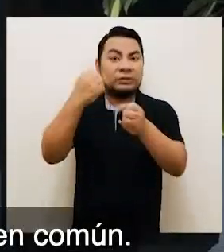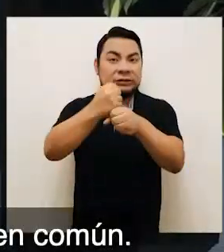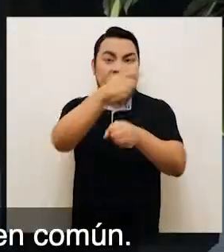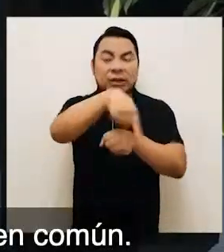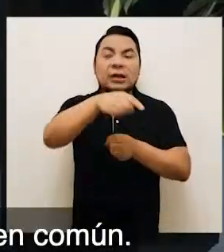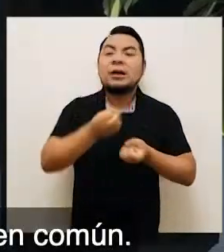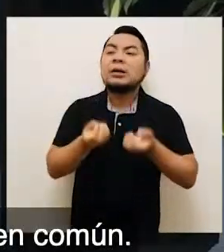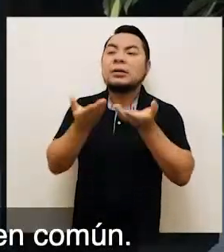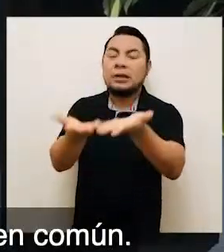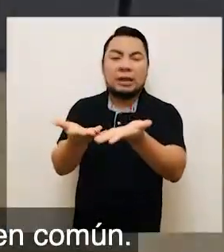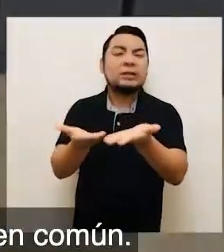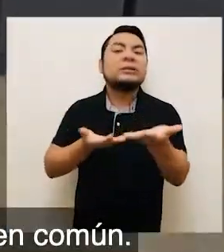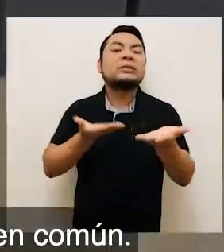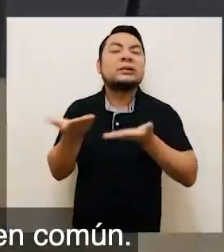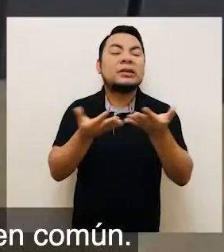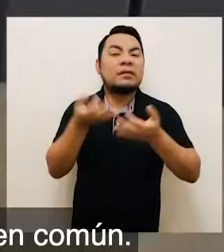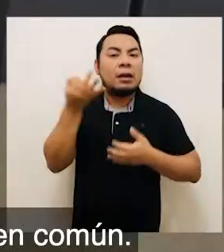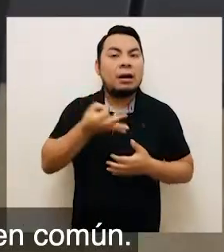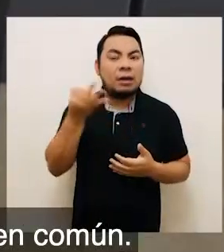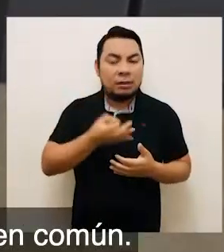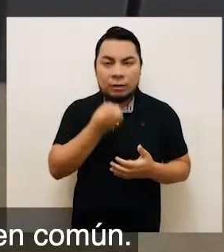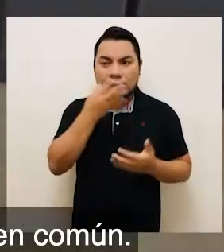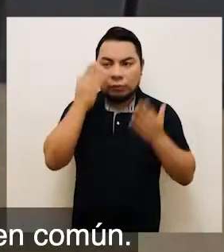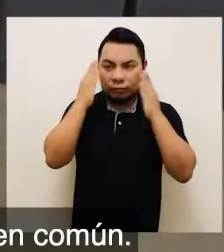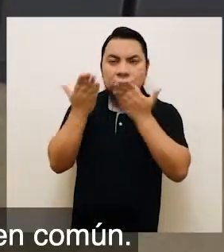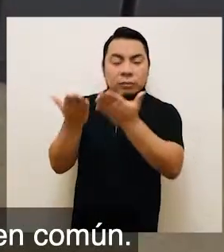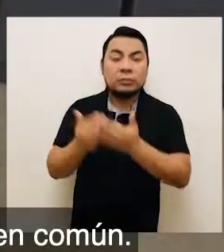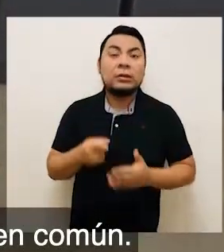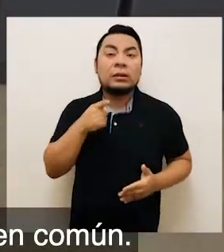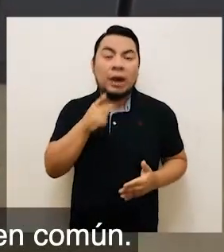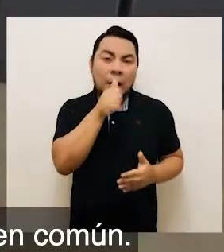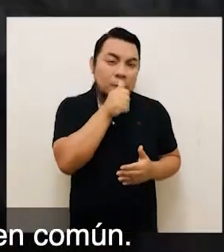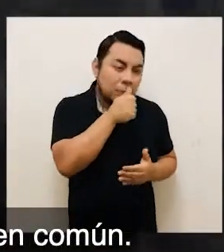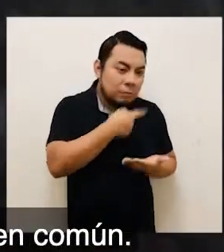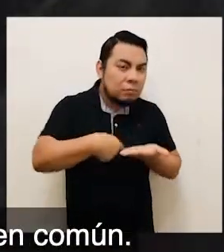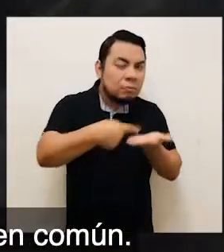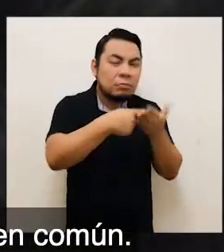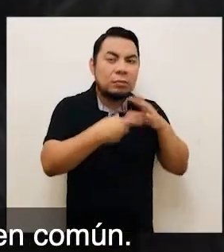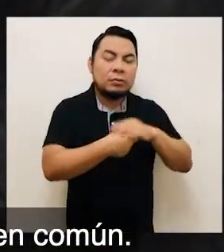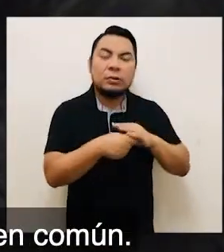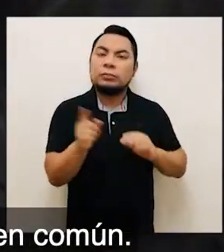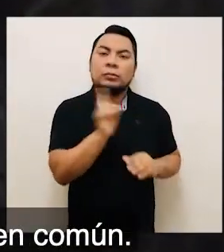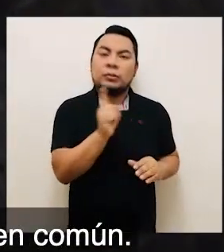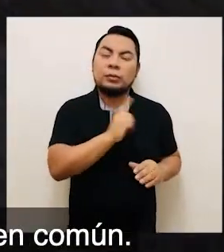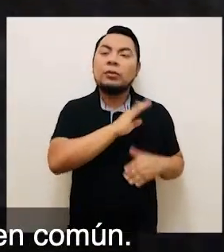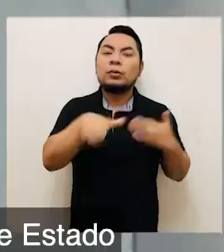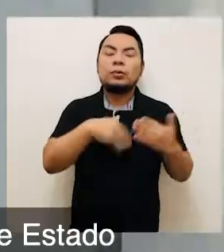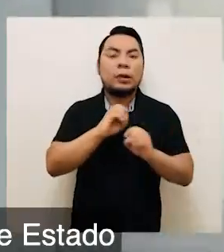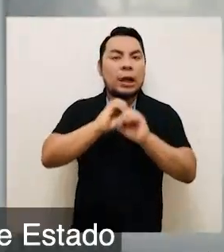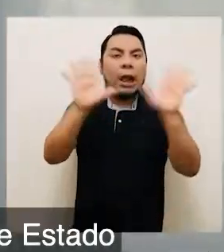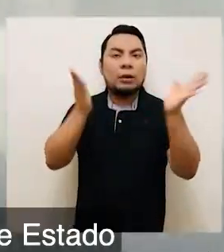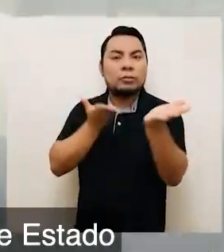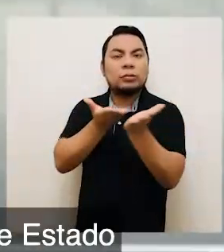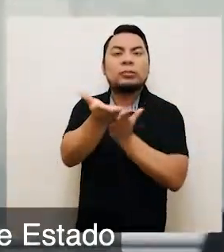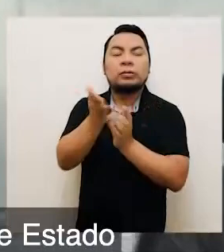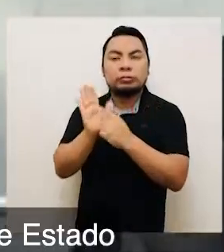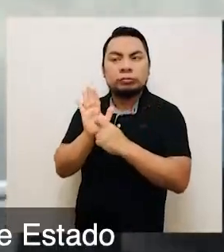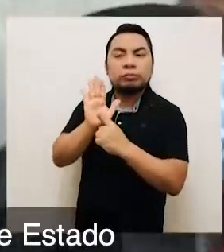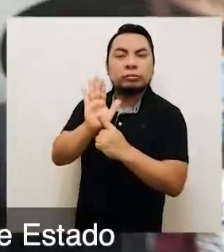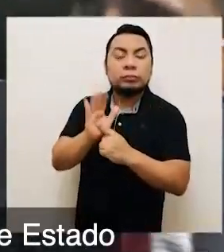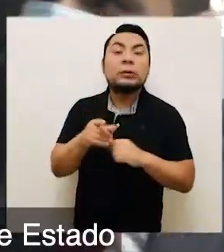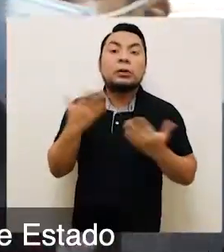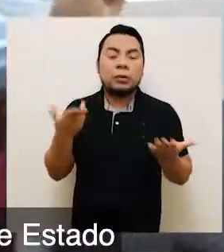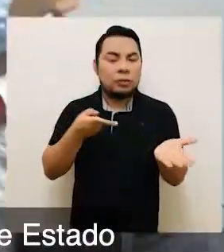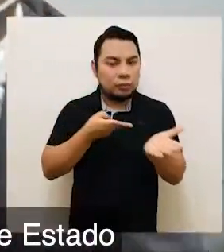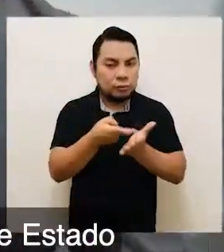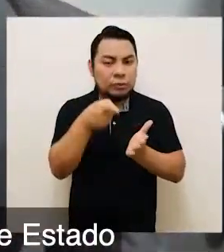servicio de calidad enfocado en el bien común. Lo contrario es actuar contra la esencia del servicio público. Por ello, en el marco de las acciones